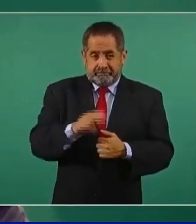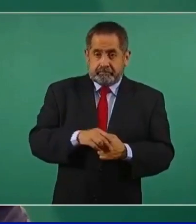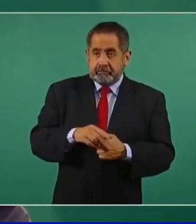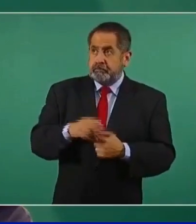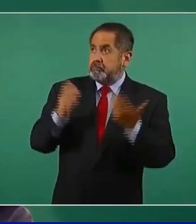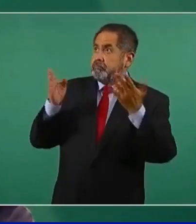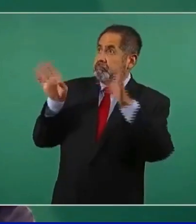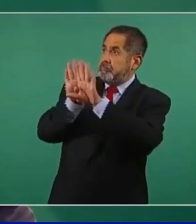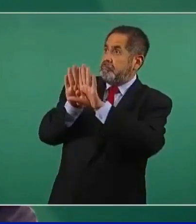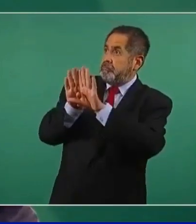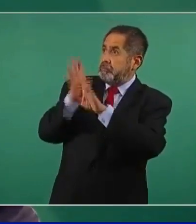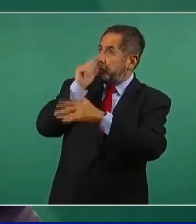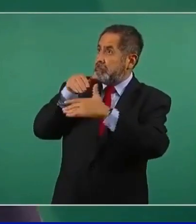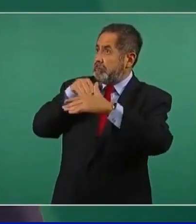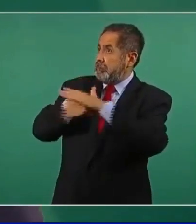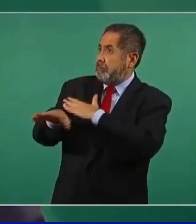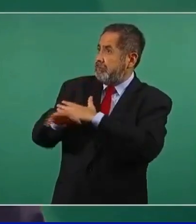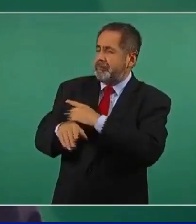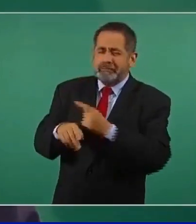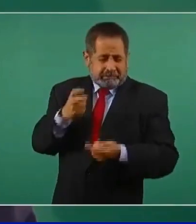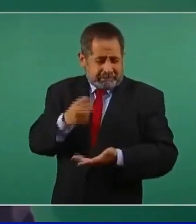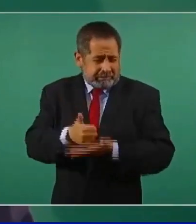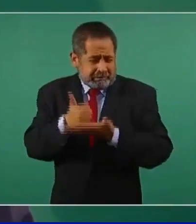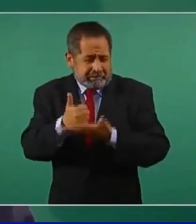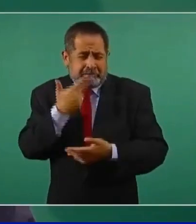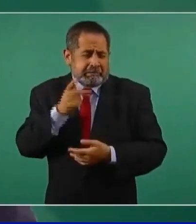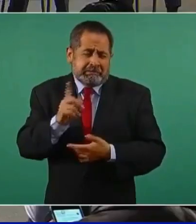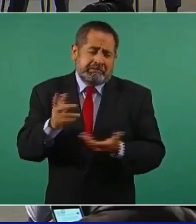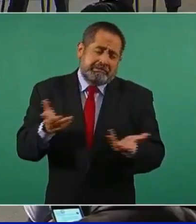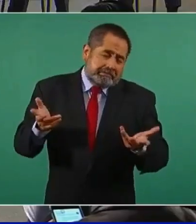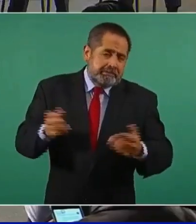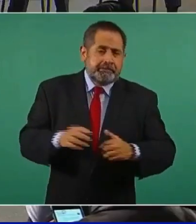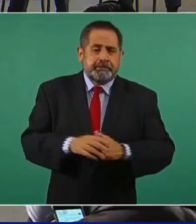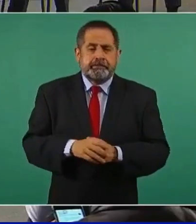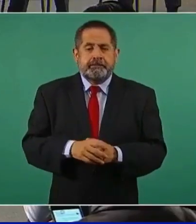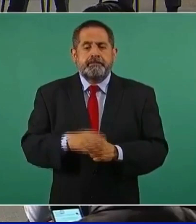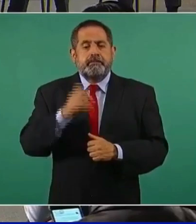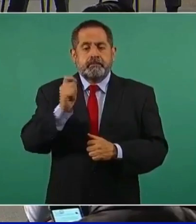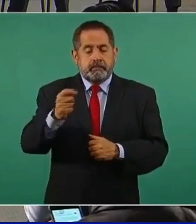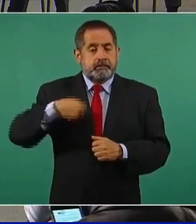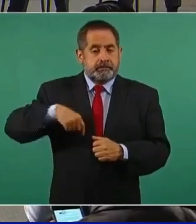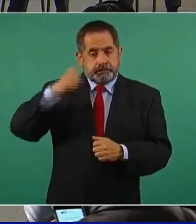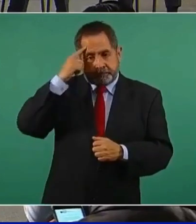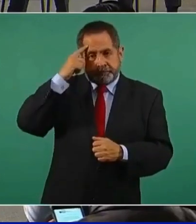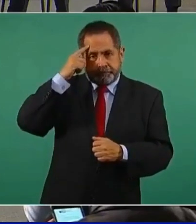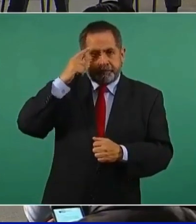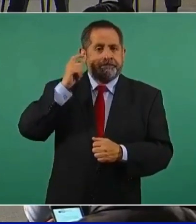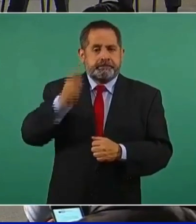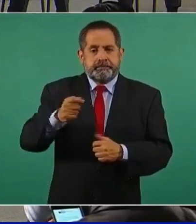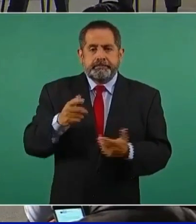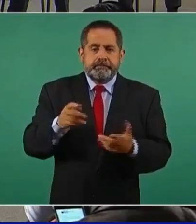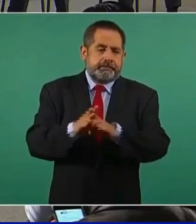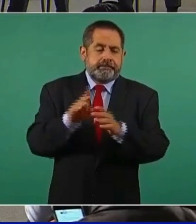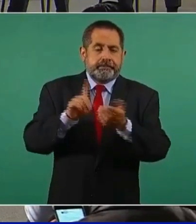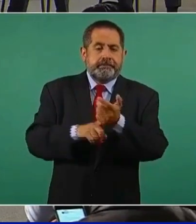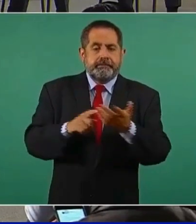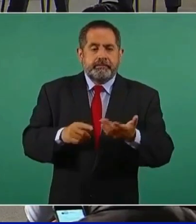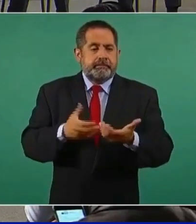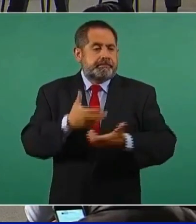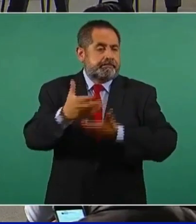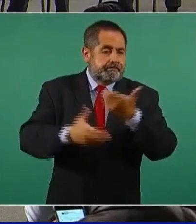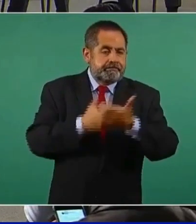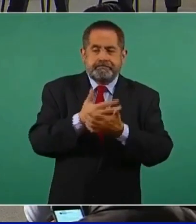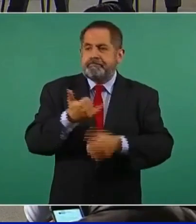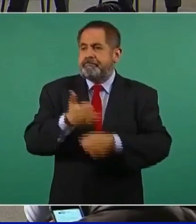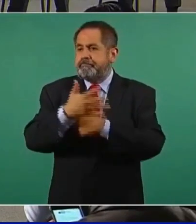el punto de vista de salud pública tener estas restricciones. Y en cambio sí puede entorpecer con el comercio